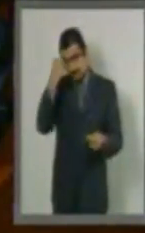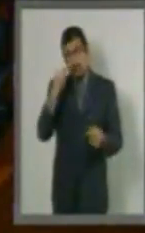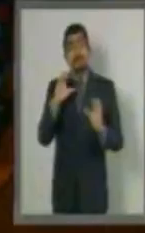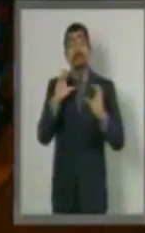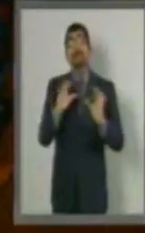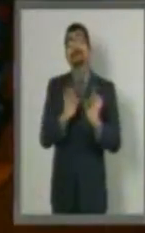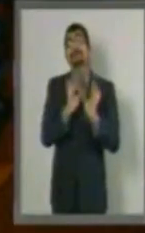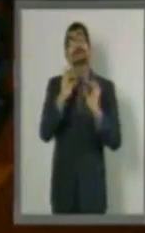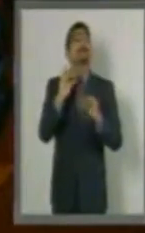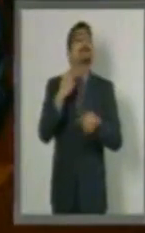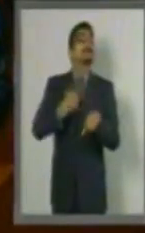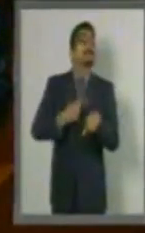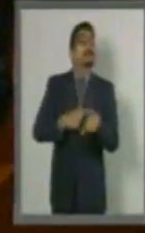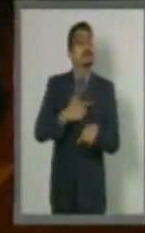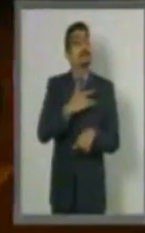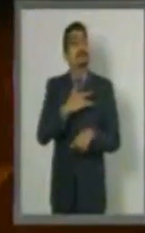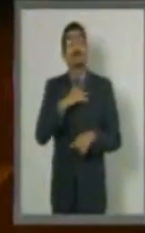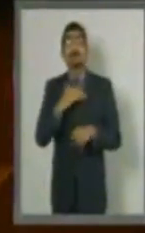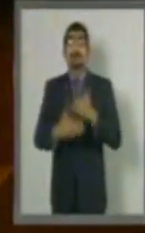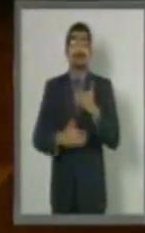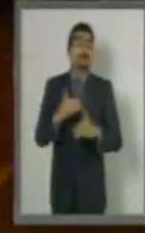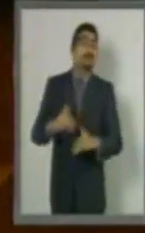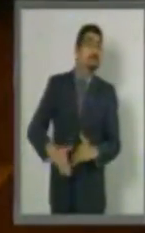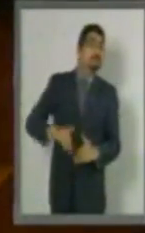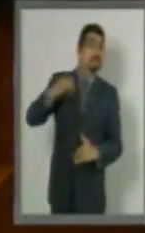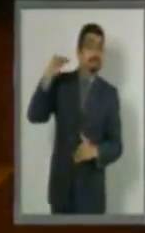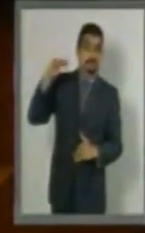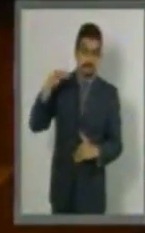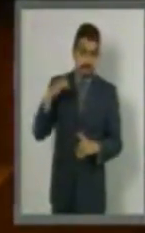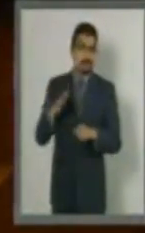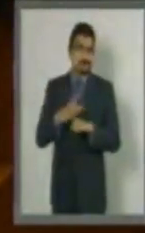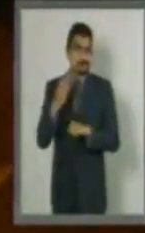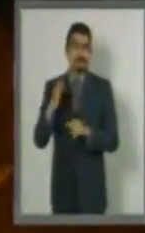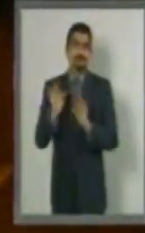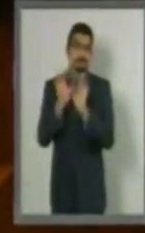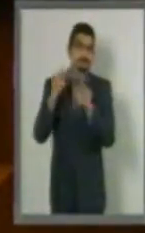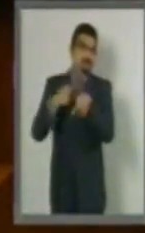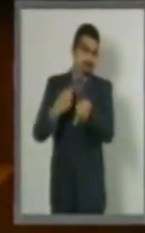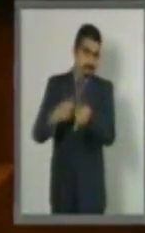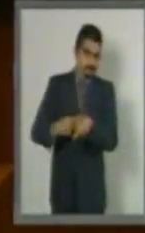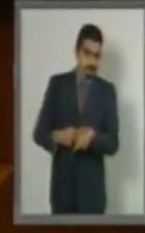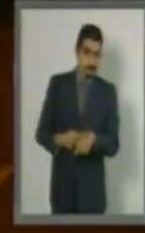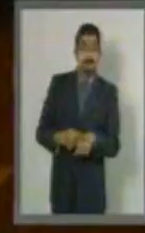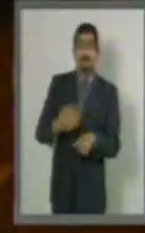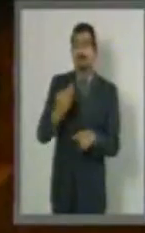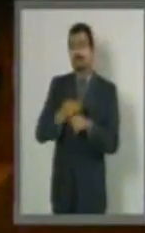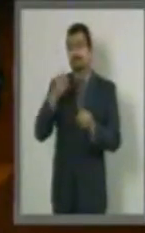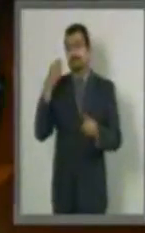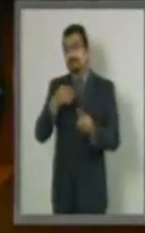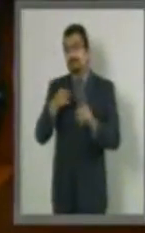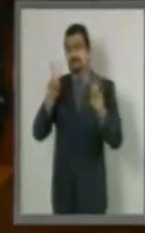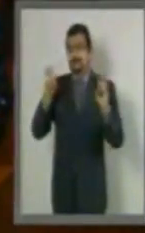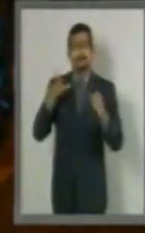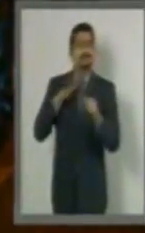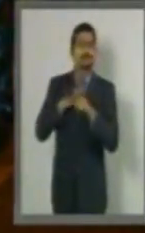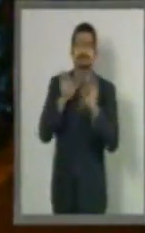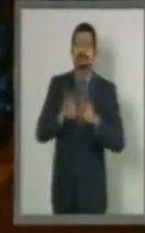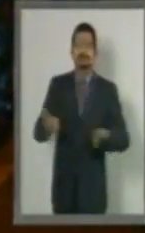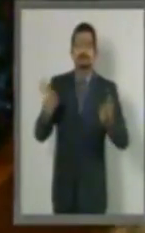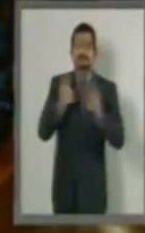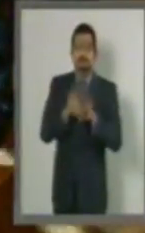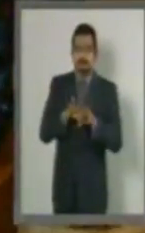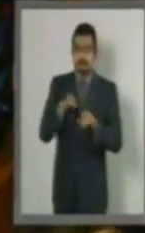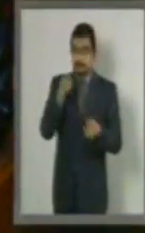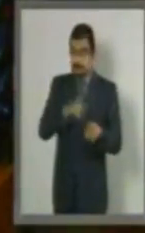enfermedades del corazón durante la edad adulta. Para ponderar la relevancia en el tema, es importante señalar que las